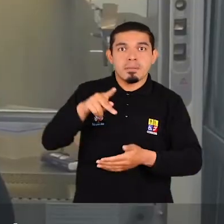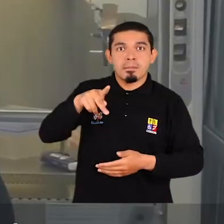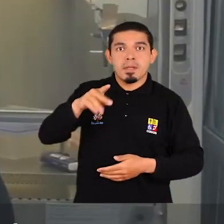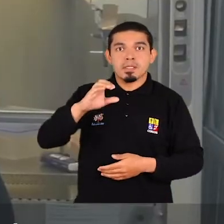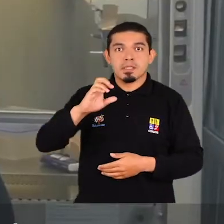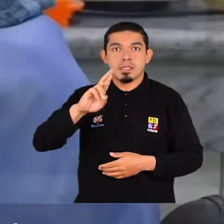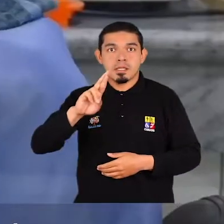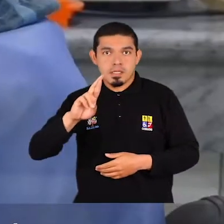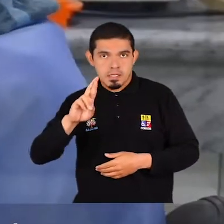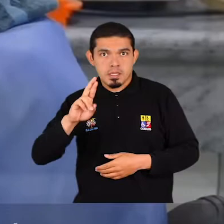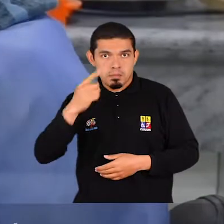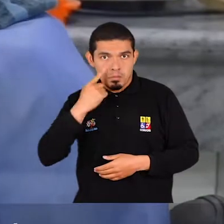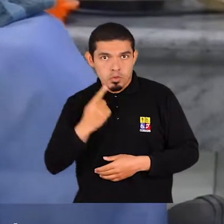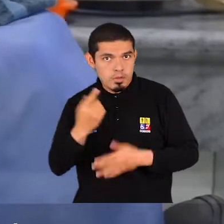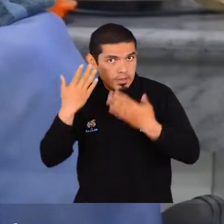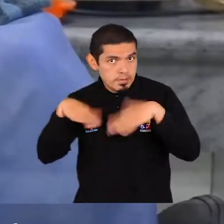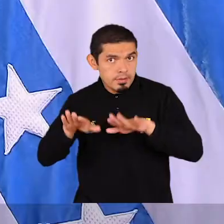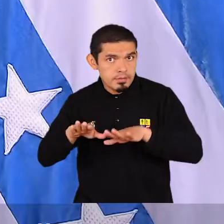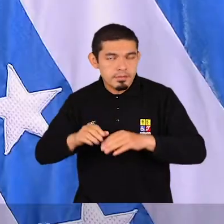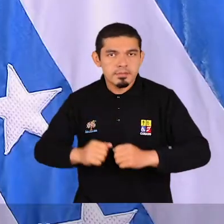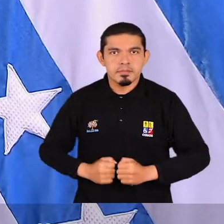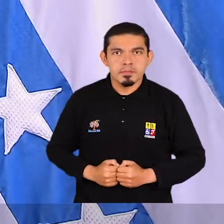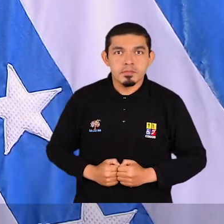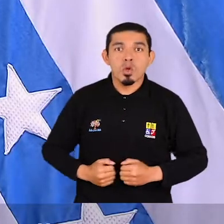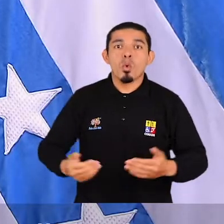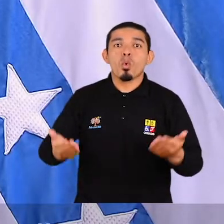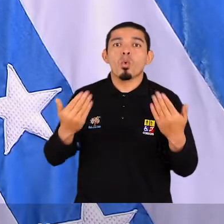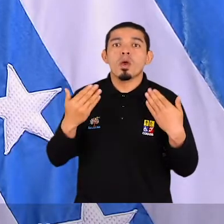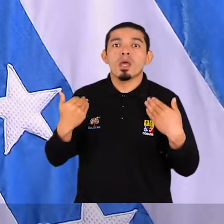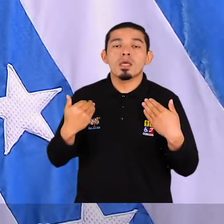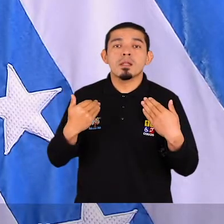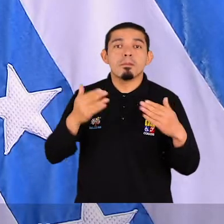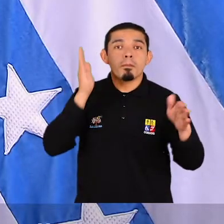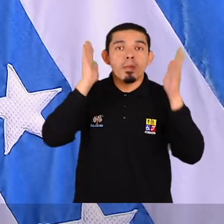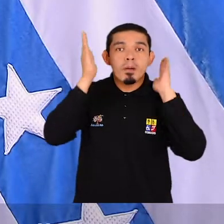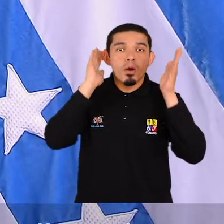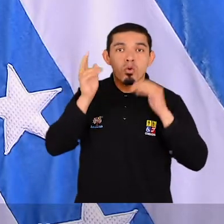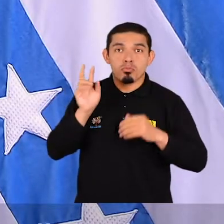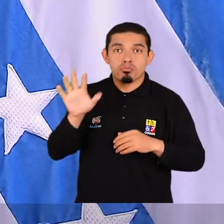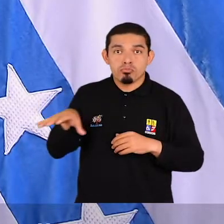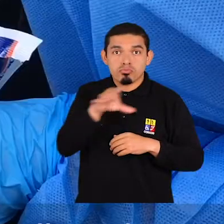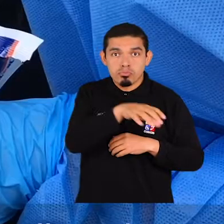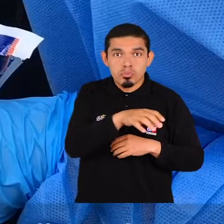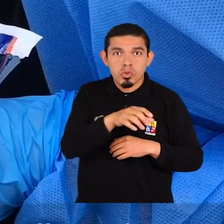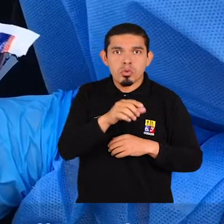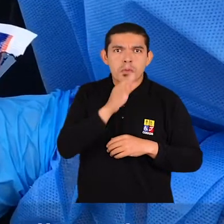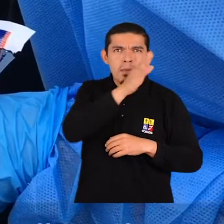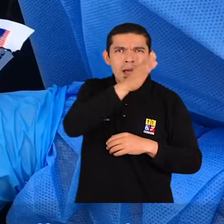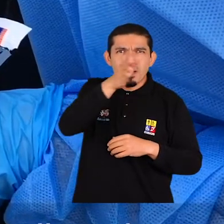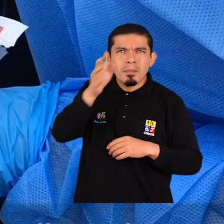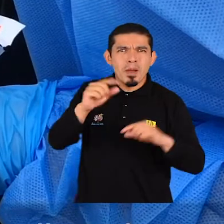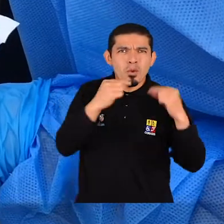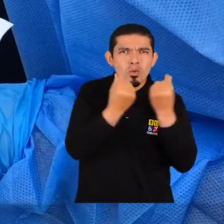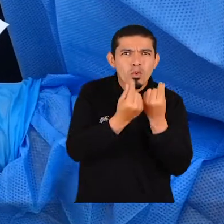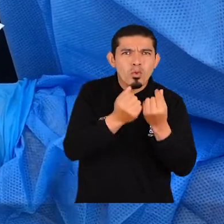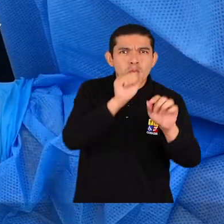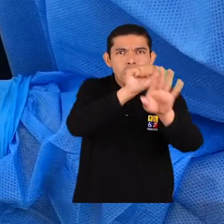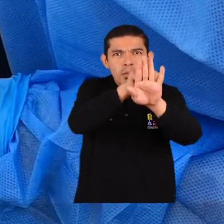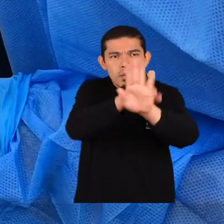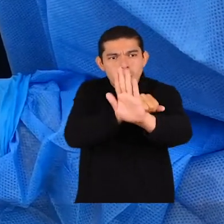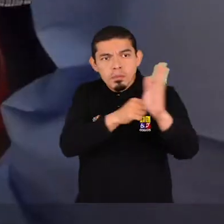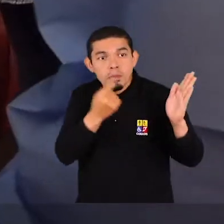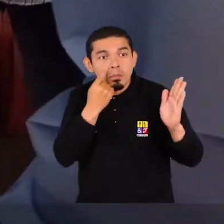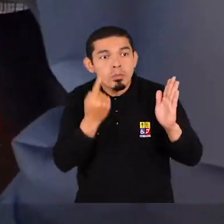se han hecho ya hasta el momento. En Guayaquil y Babaoyo, estamos realizando brigadas puerta a puerta con pruebas rápidas para